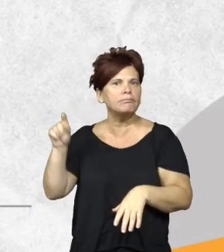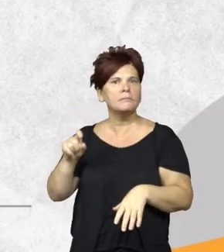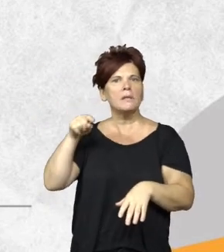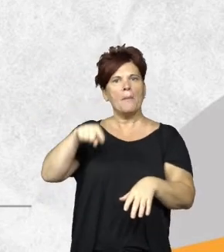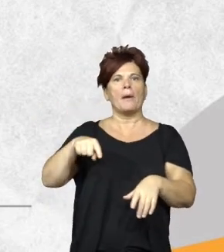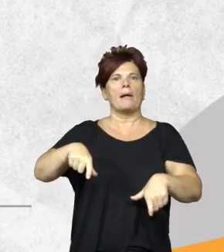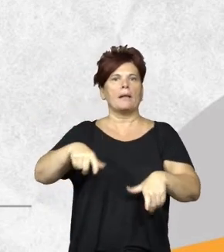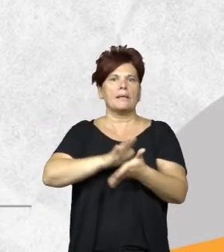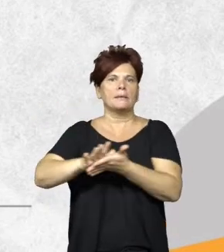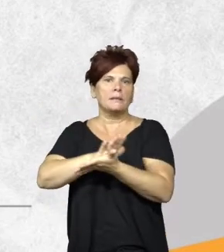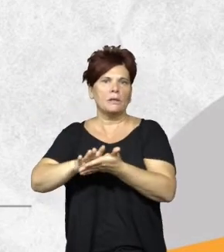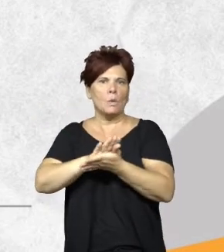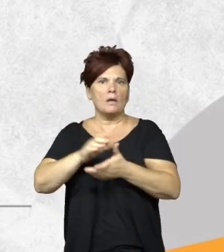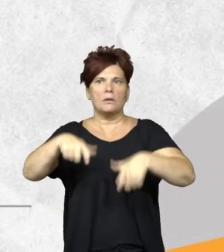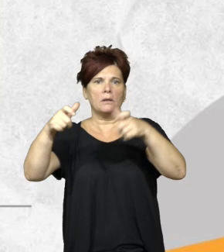evitar estos sucesos